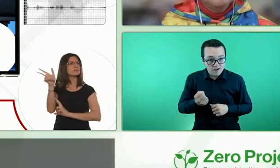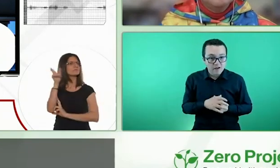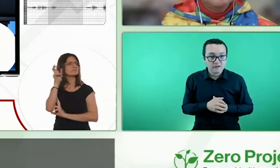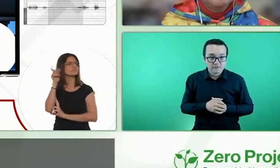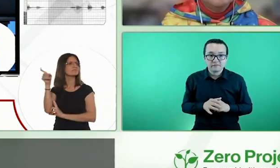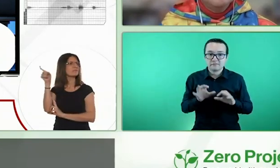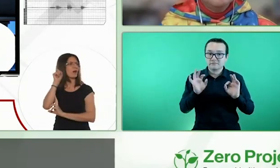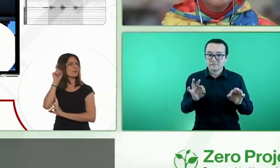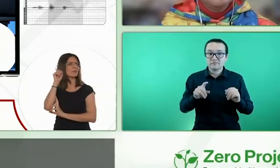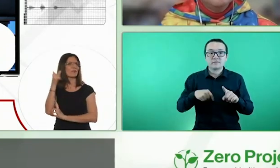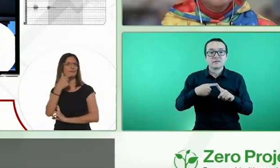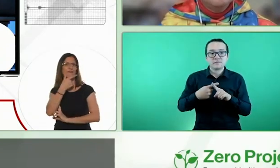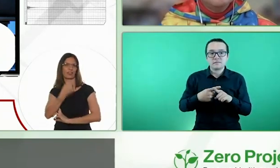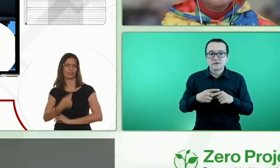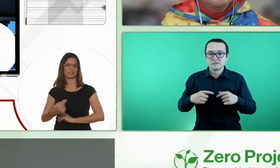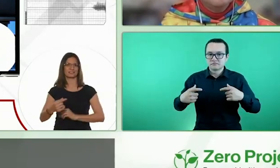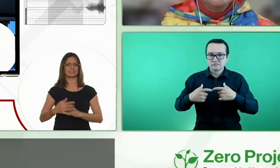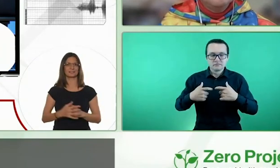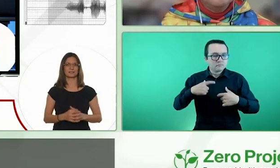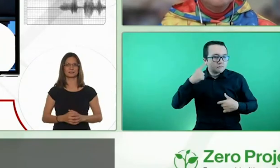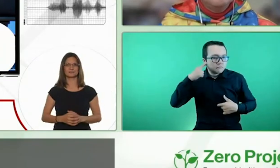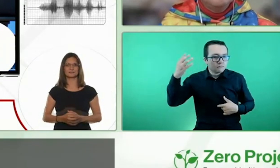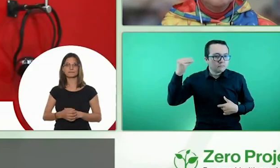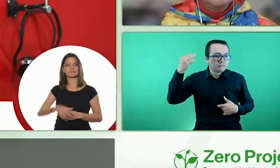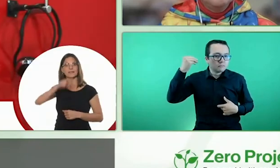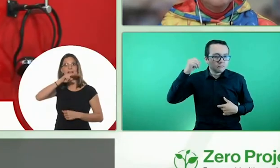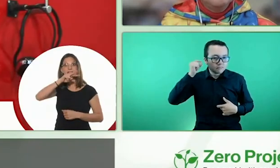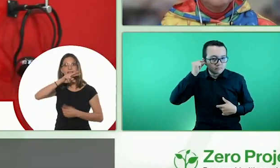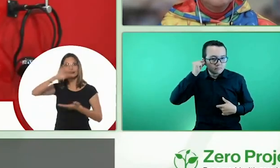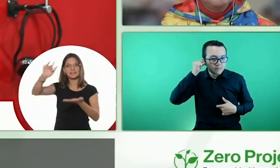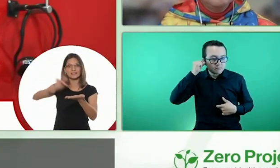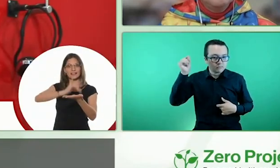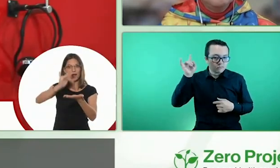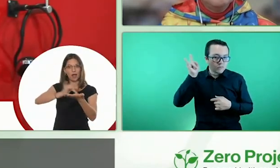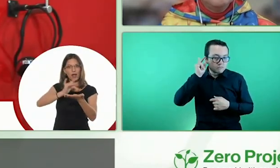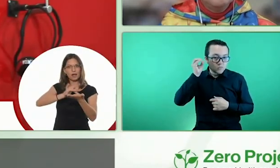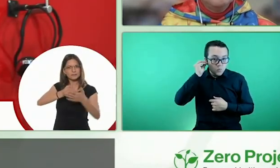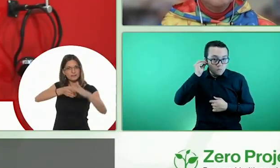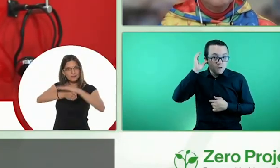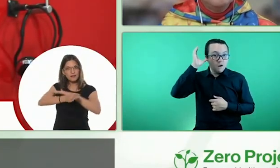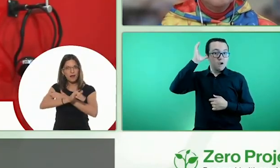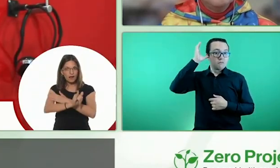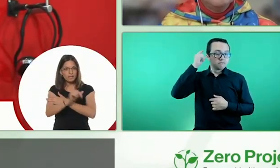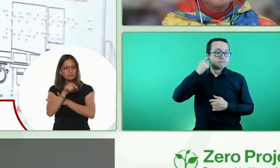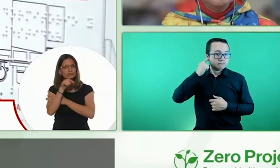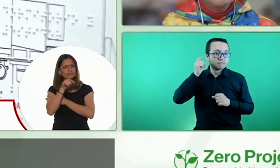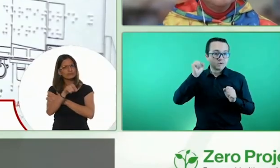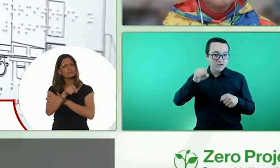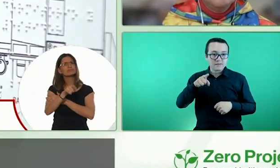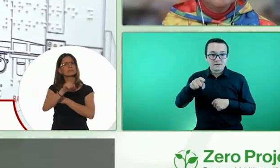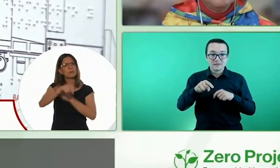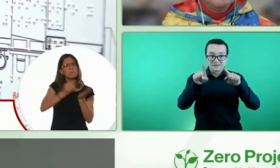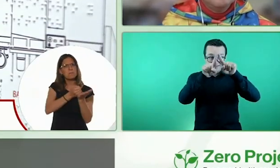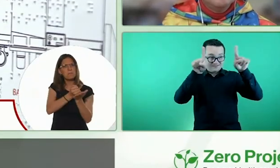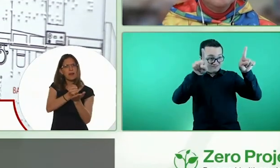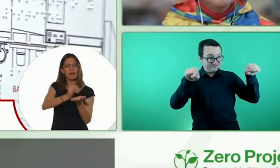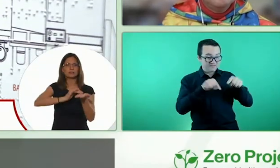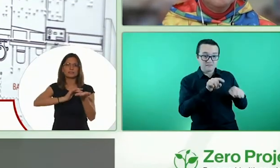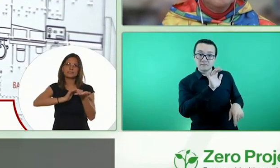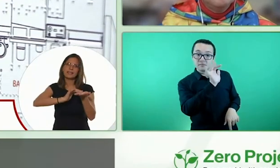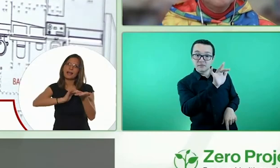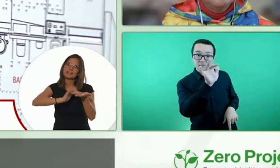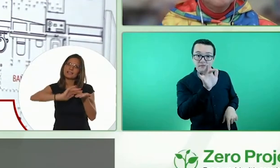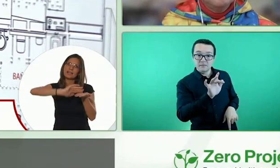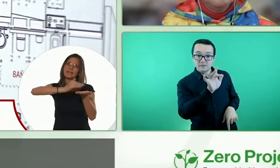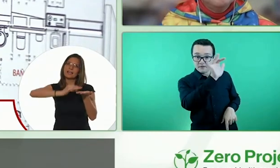para facilitar la audición a través de audífono. La Talking Tablet que encontrarás a la entrada dispone de un plano táctil en